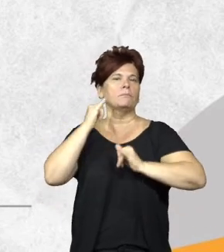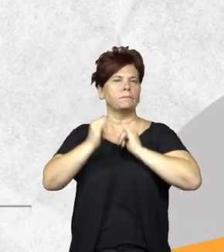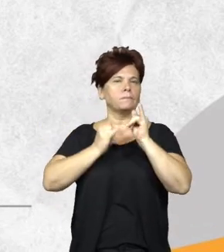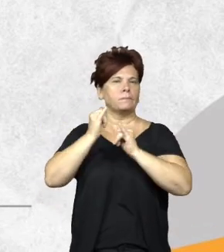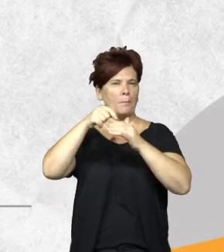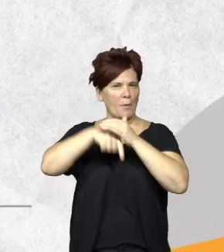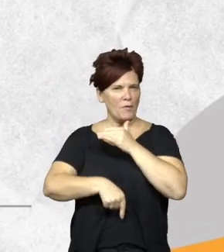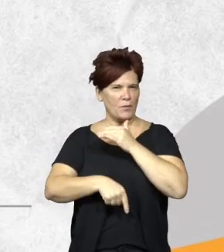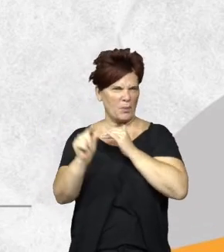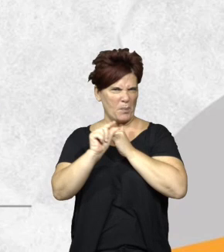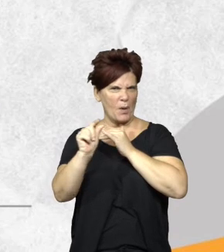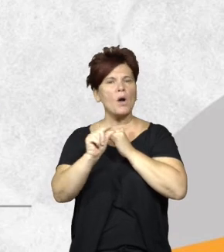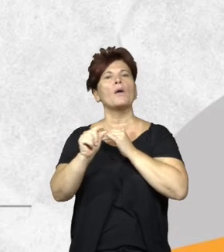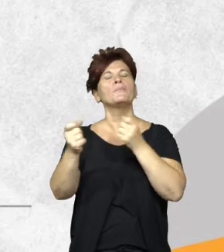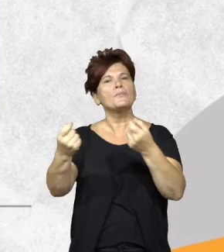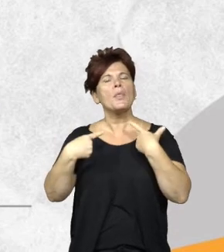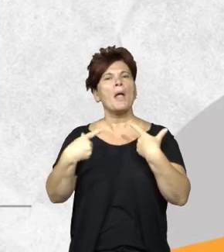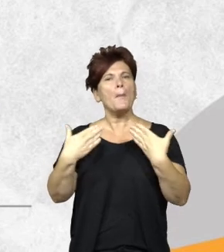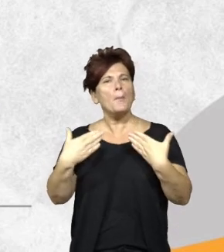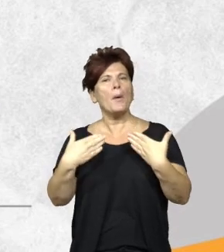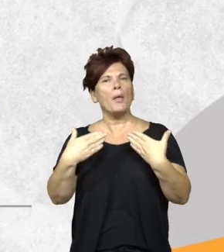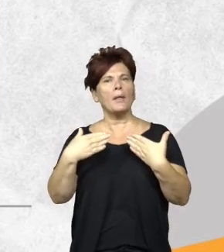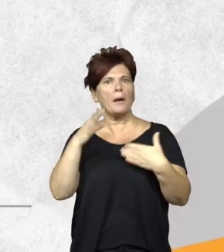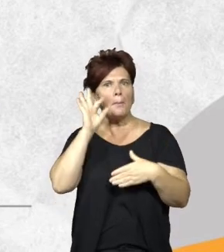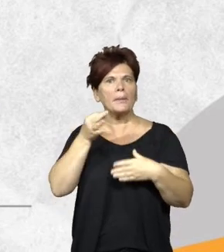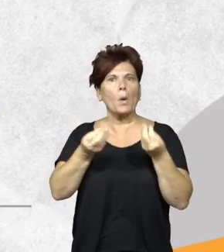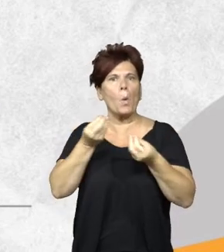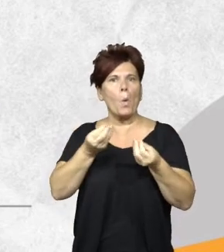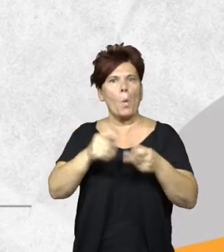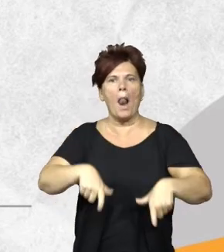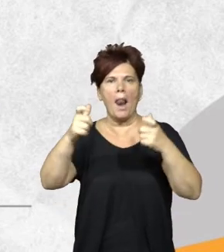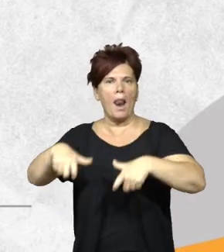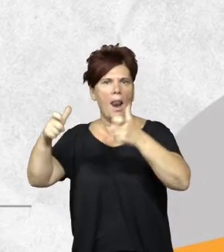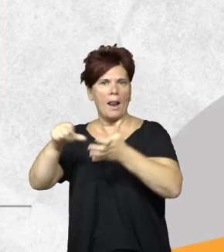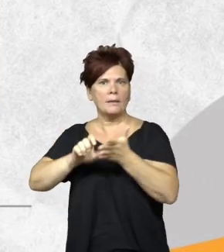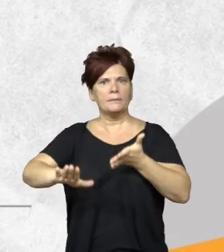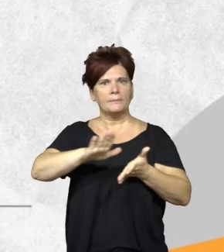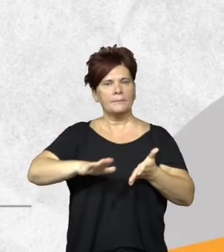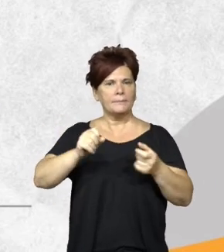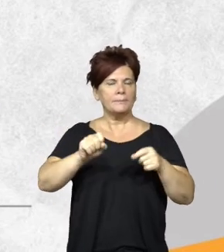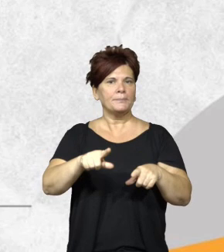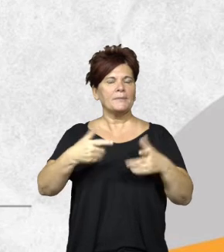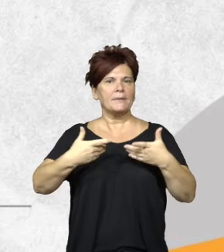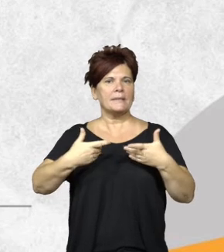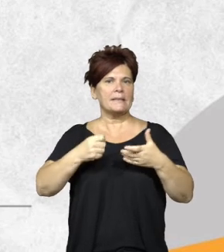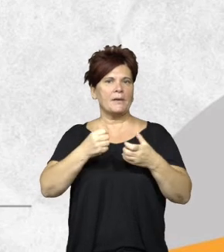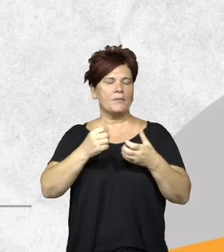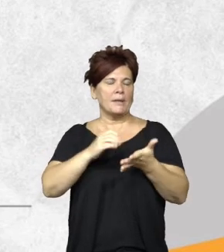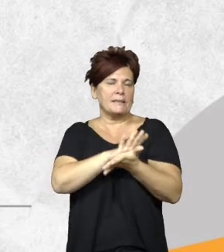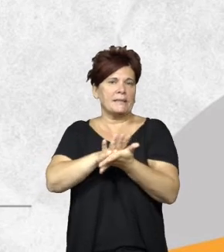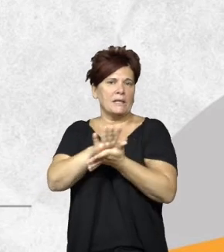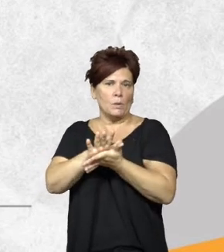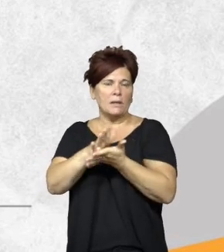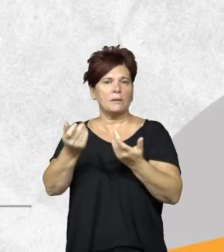en detalle que lo que nos permite es detectar la pérdida de bosques nativos de forma continua entonces el